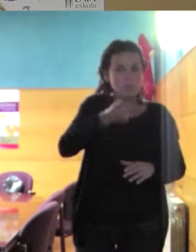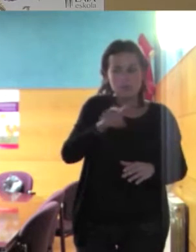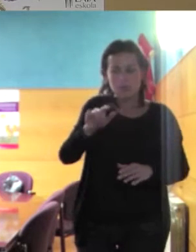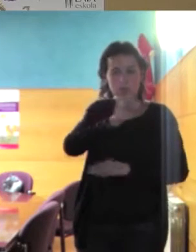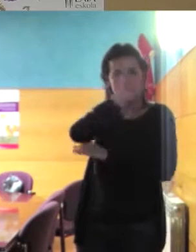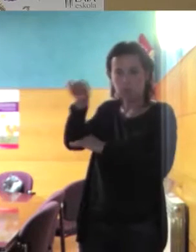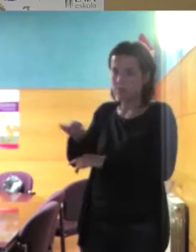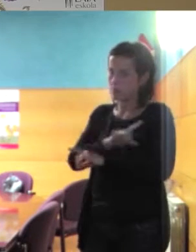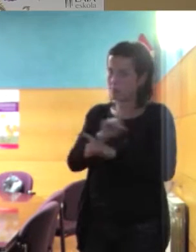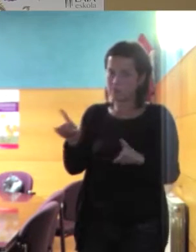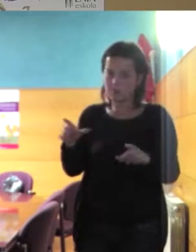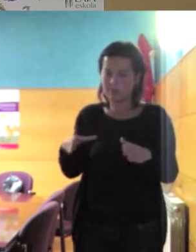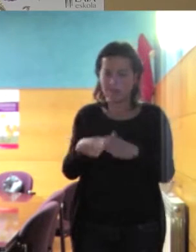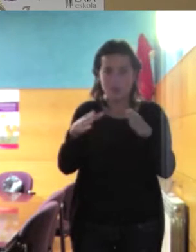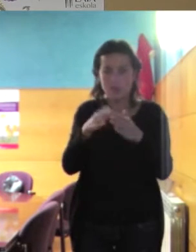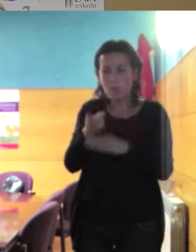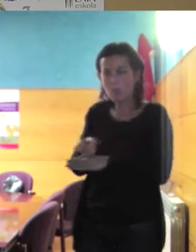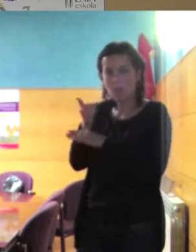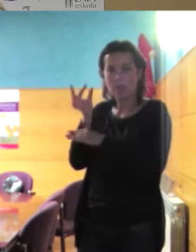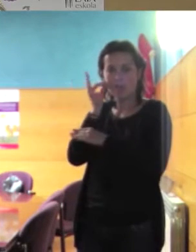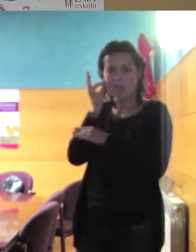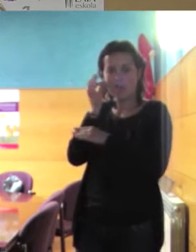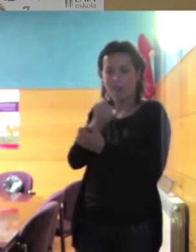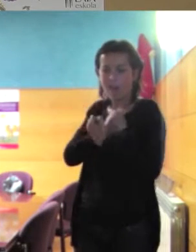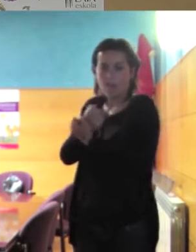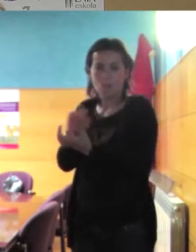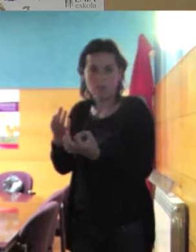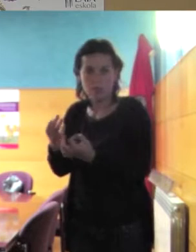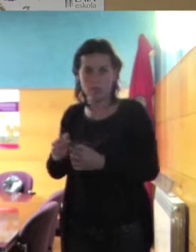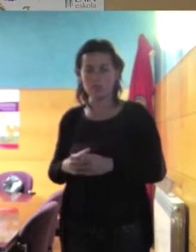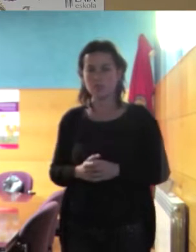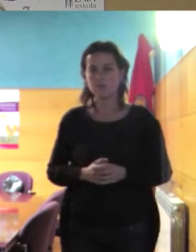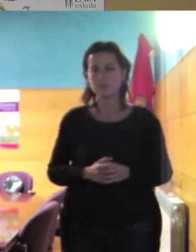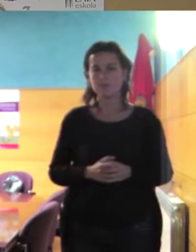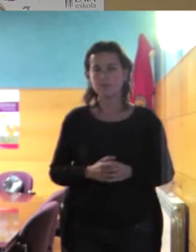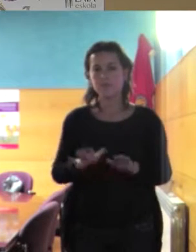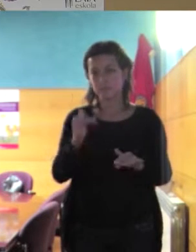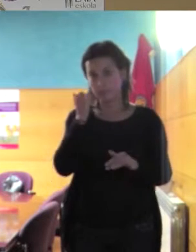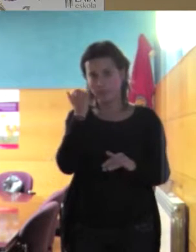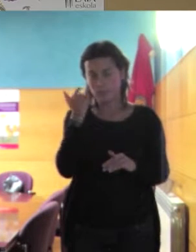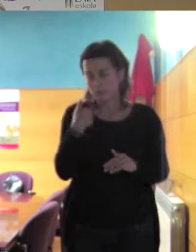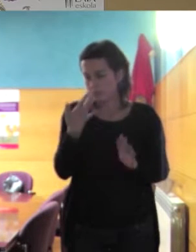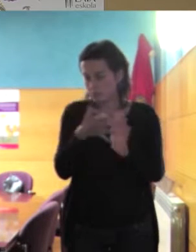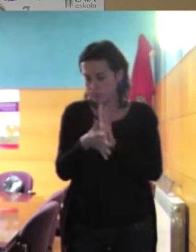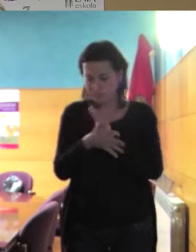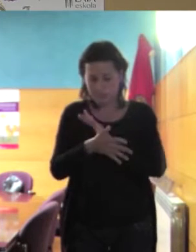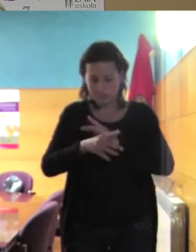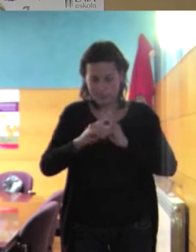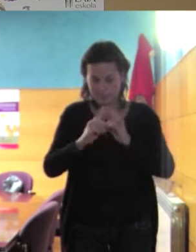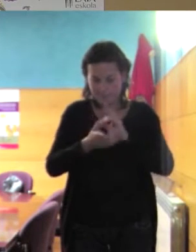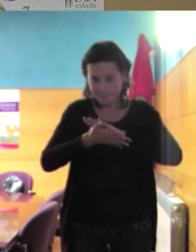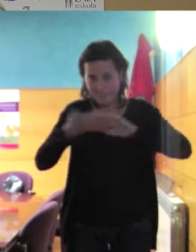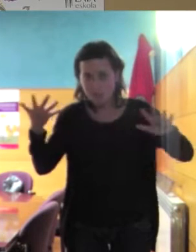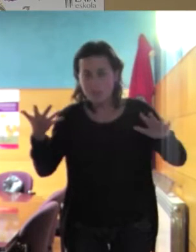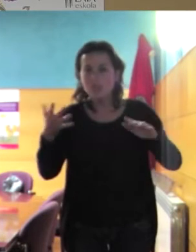dice la sociedad que debe tener para las mujeres bueno fijaos que voy a toda prisa y solo quiero decir